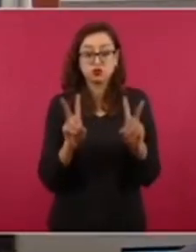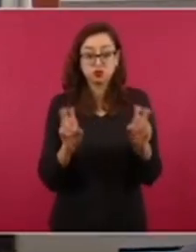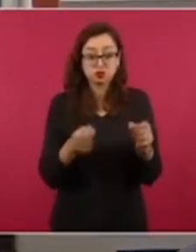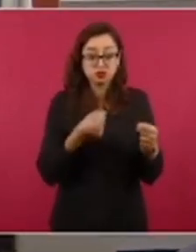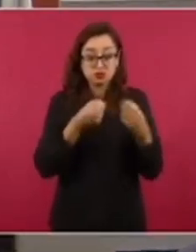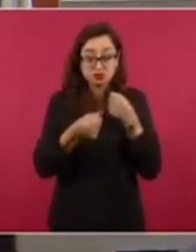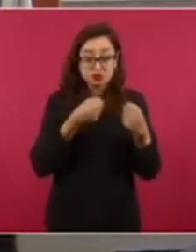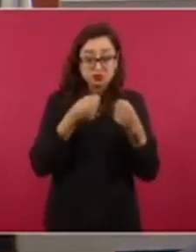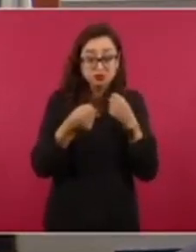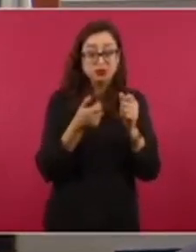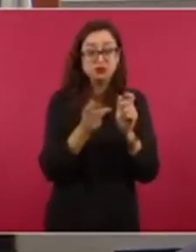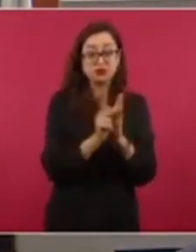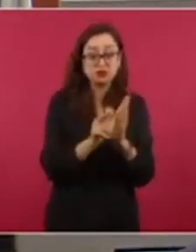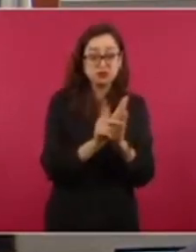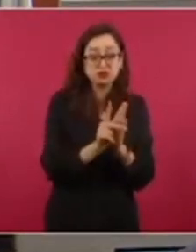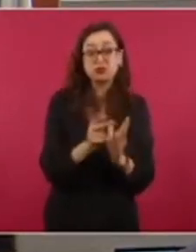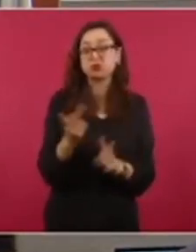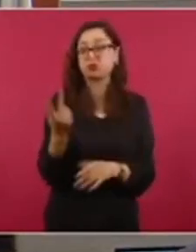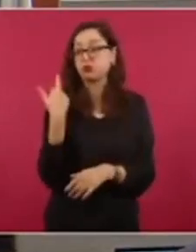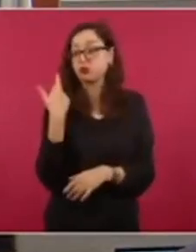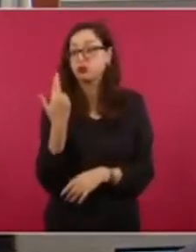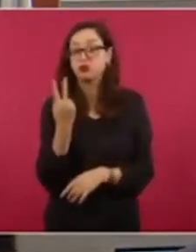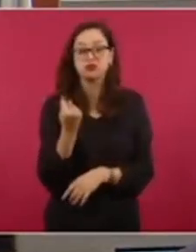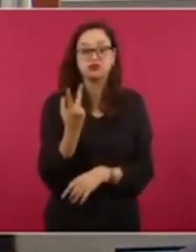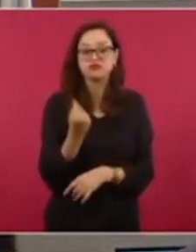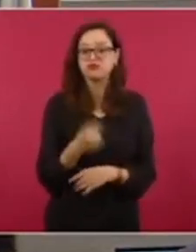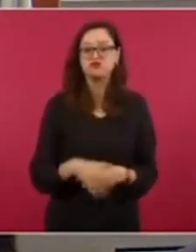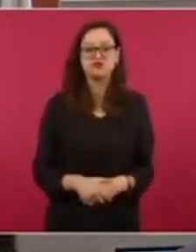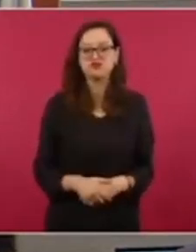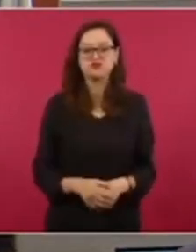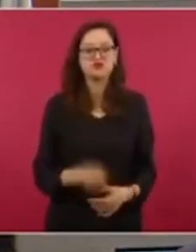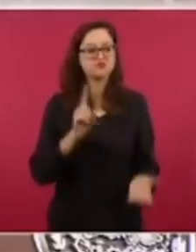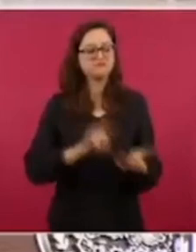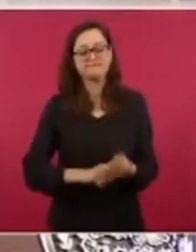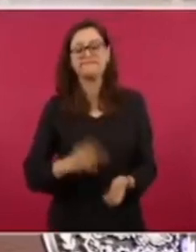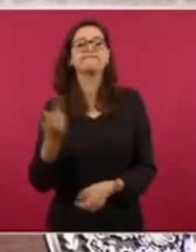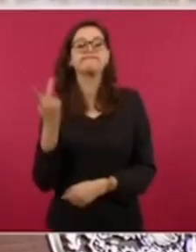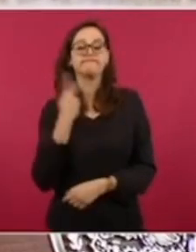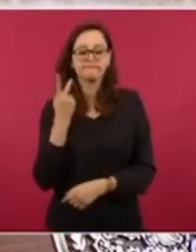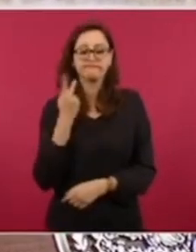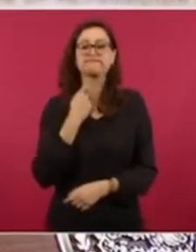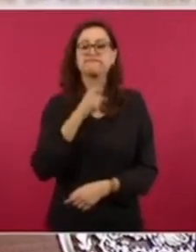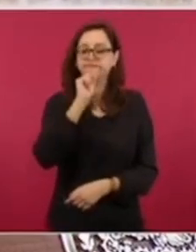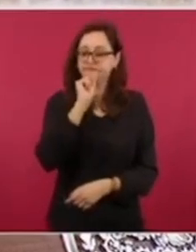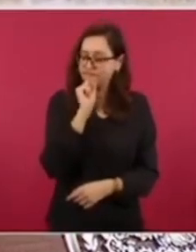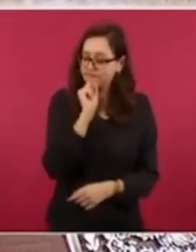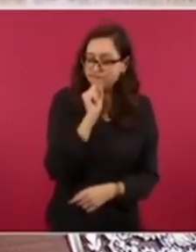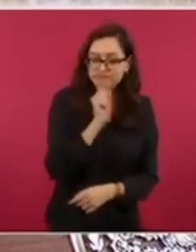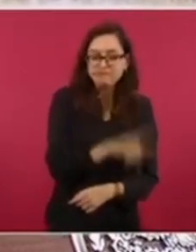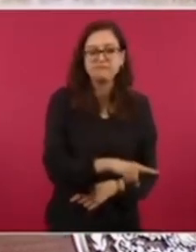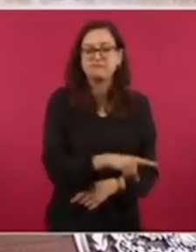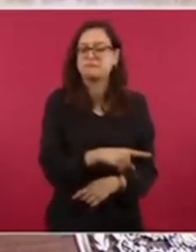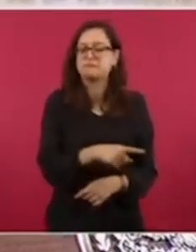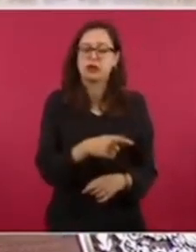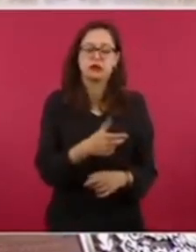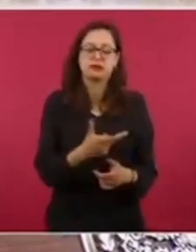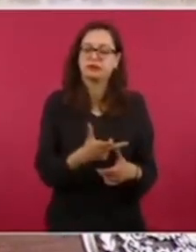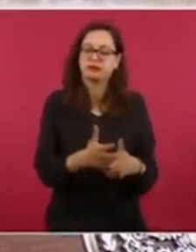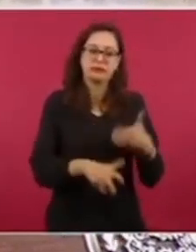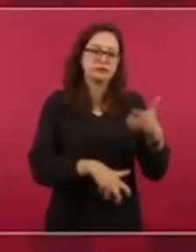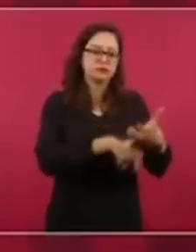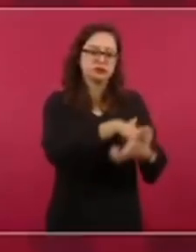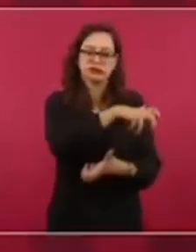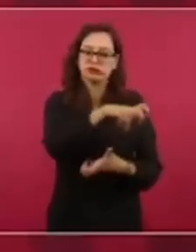crisis de los políticos del antiguo régimen.